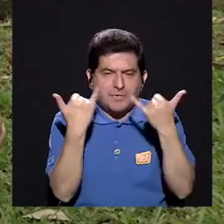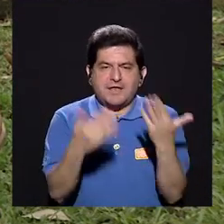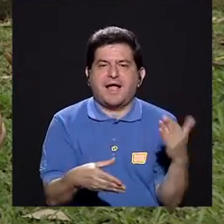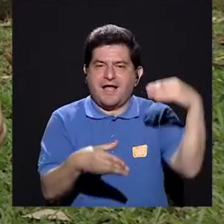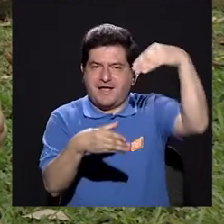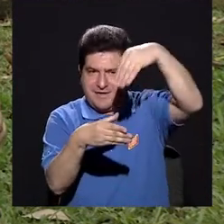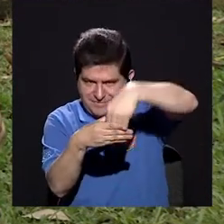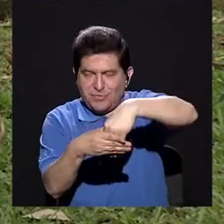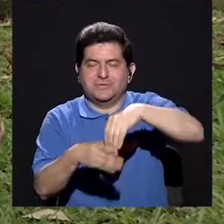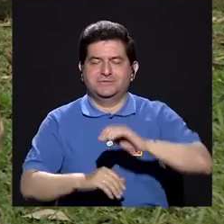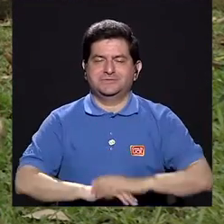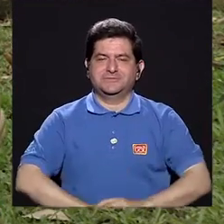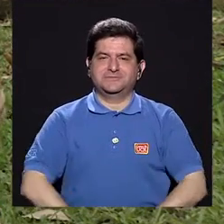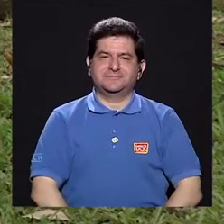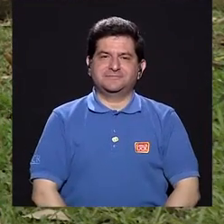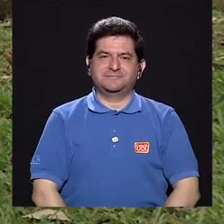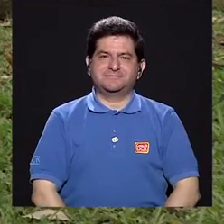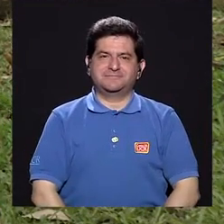ya lo introducimos.